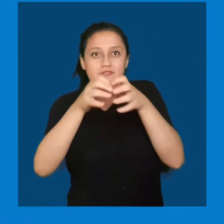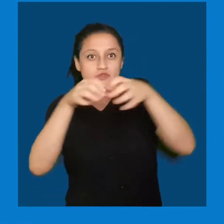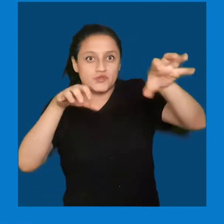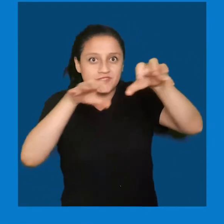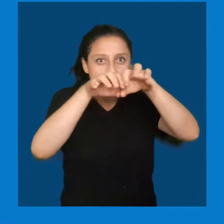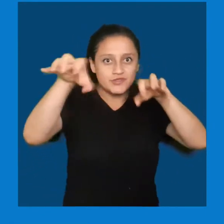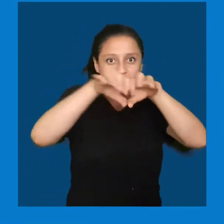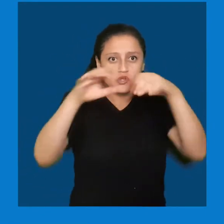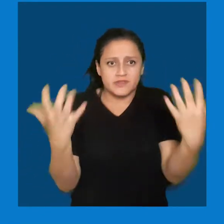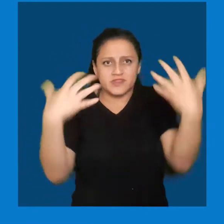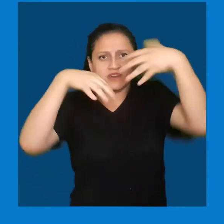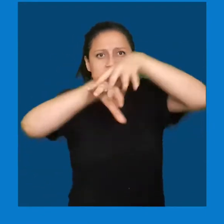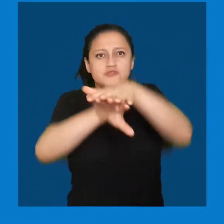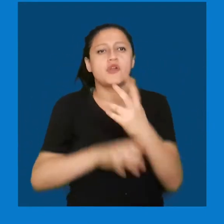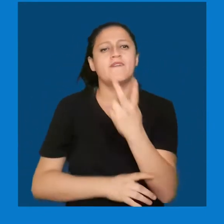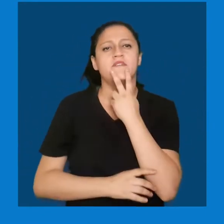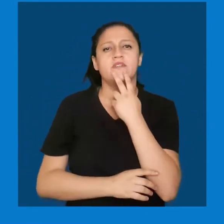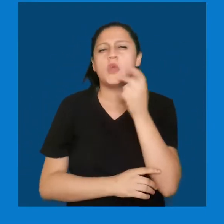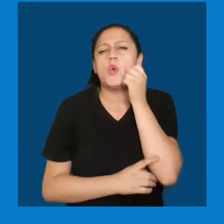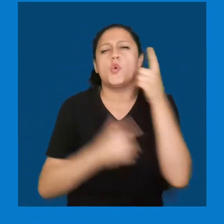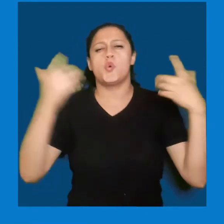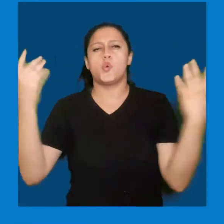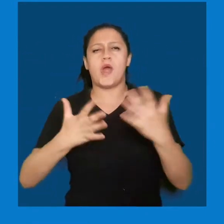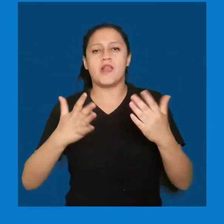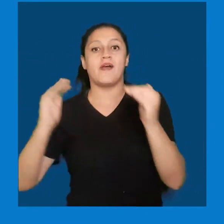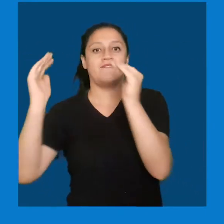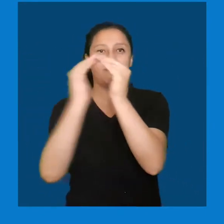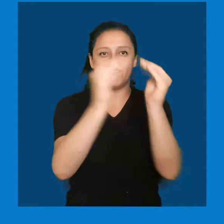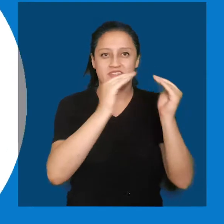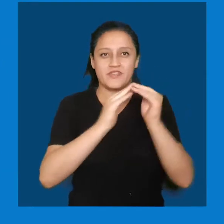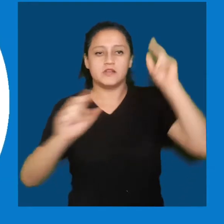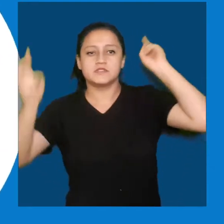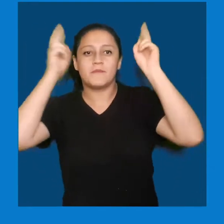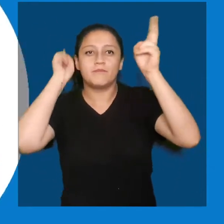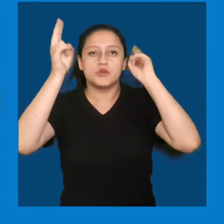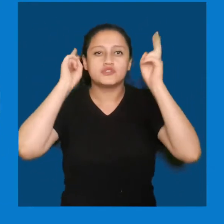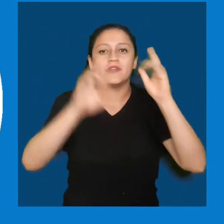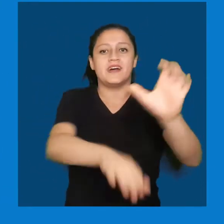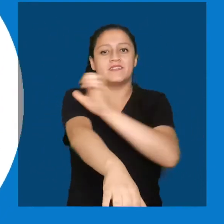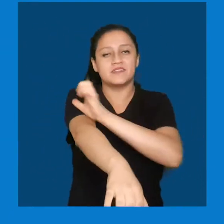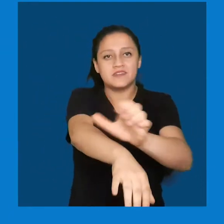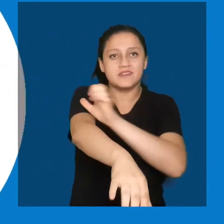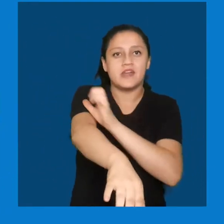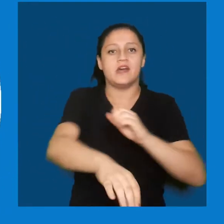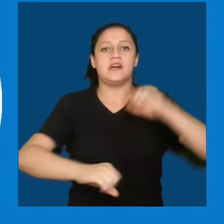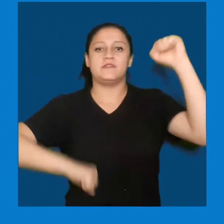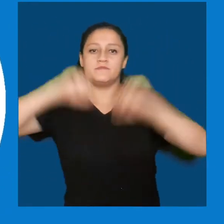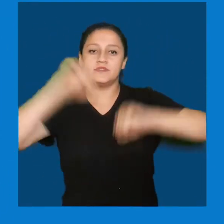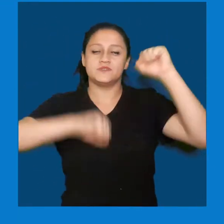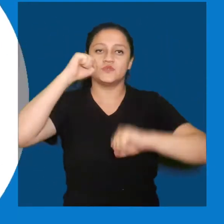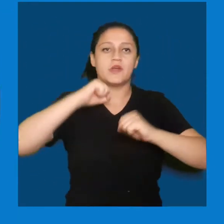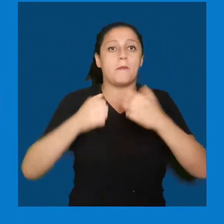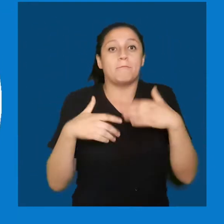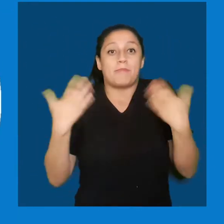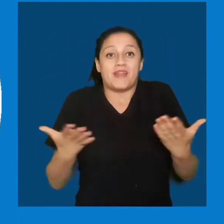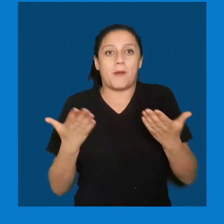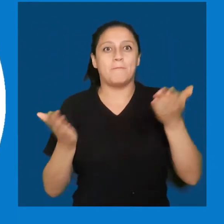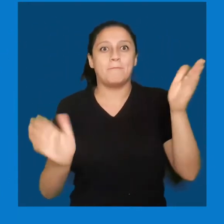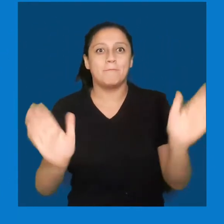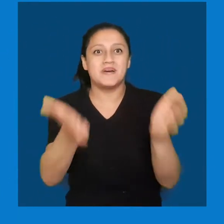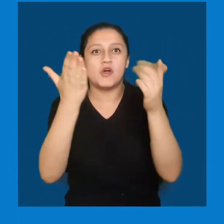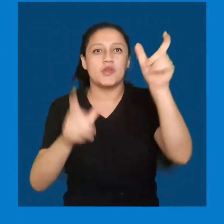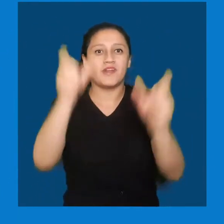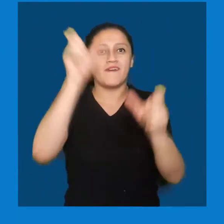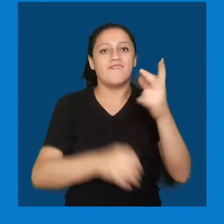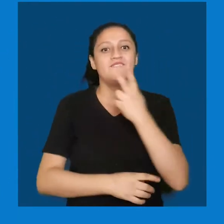asegurar la integración entre todos los sectores que componen la vida en este, como la vivienda, el transporte, la energía e industria,